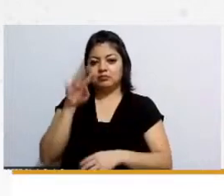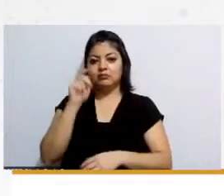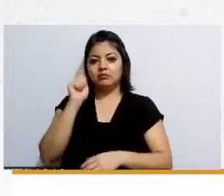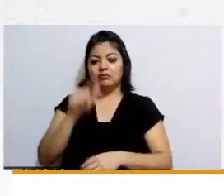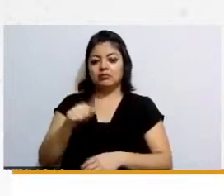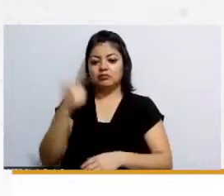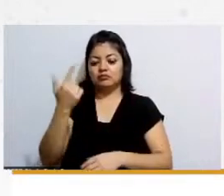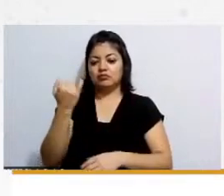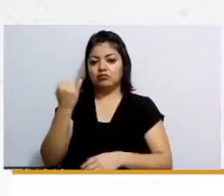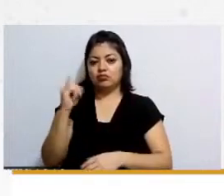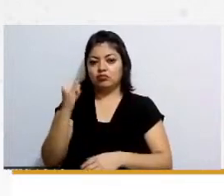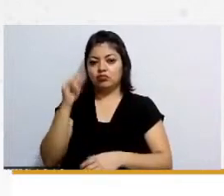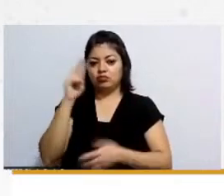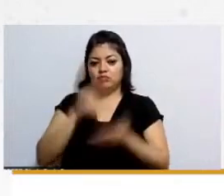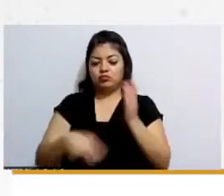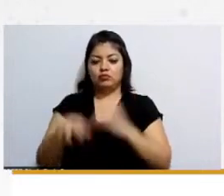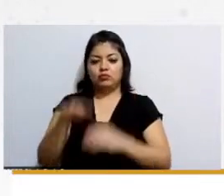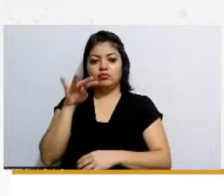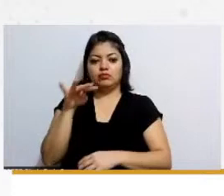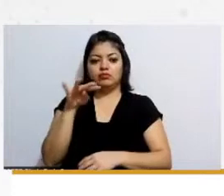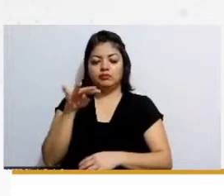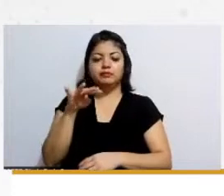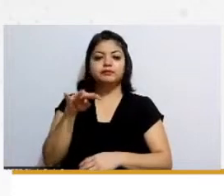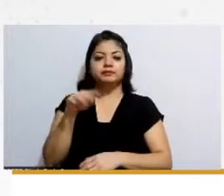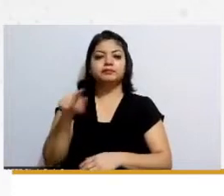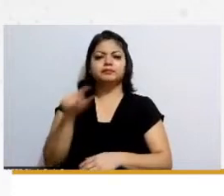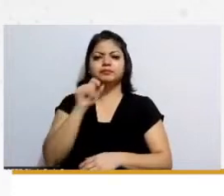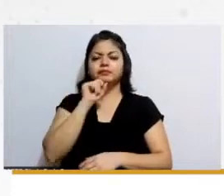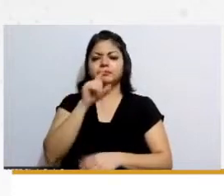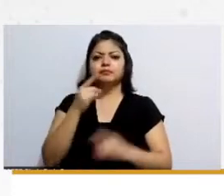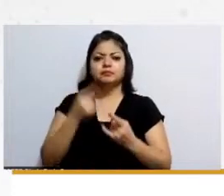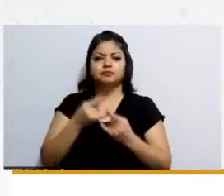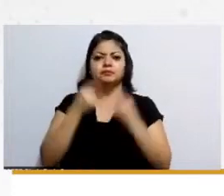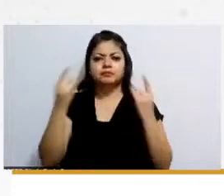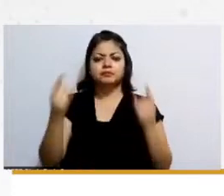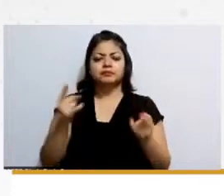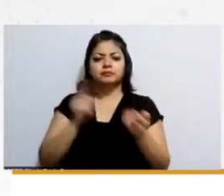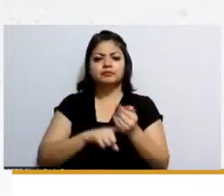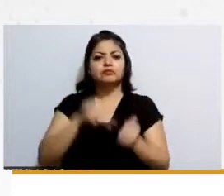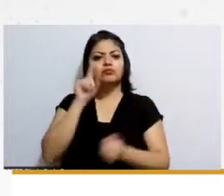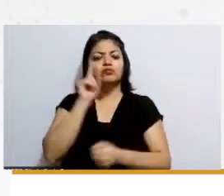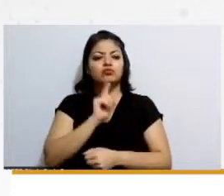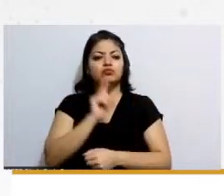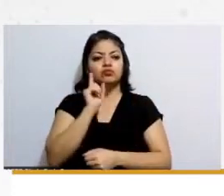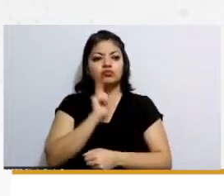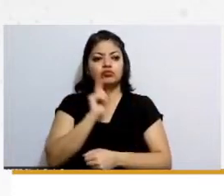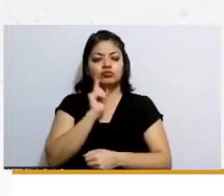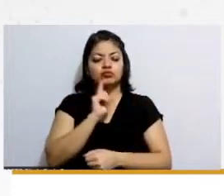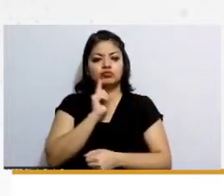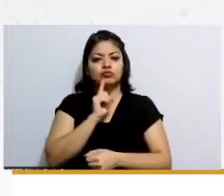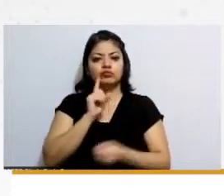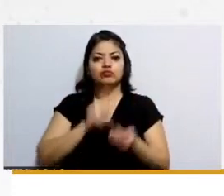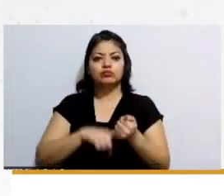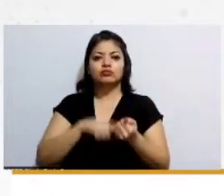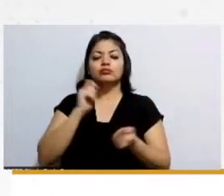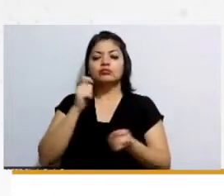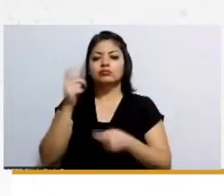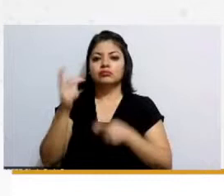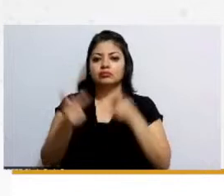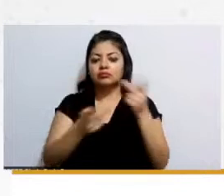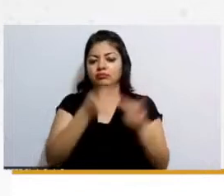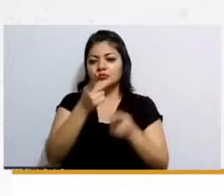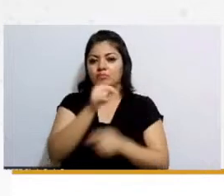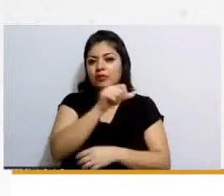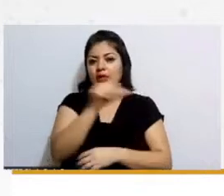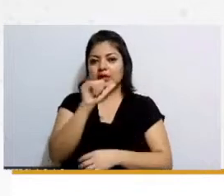junio del 2019 y empieza la historia de una mujer que formula una consulta al IMSS y